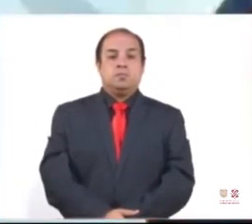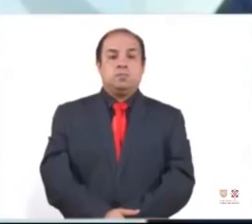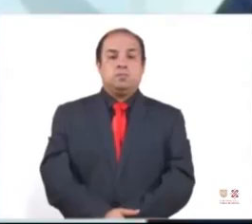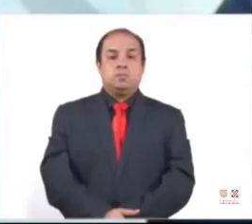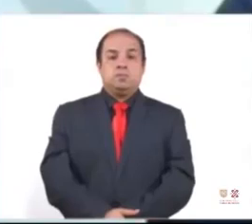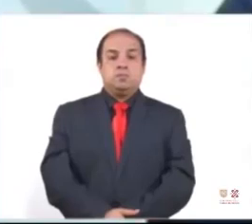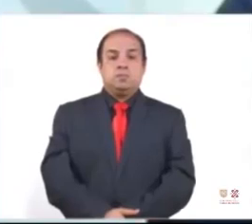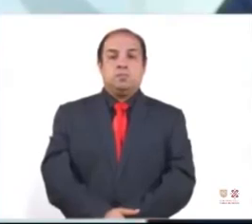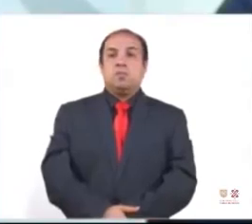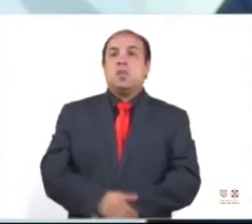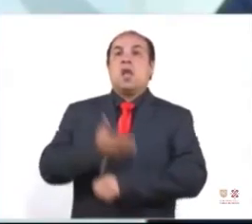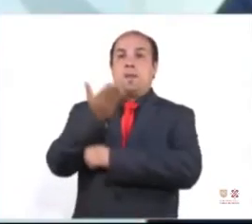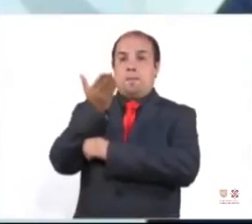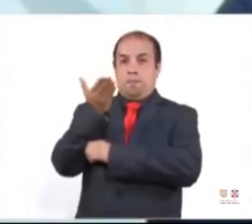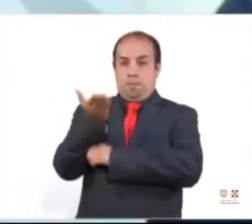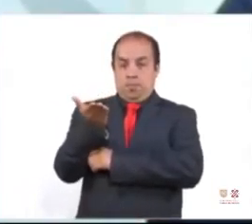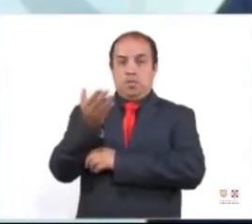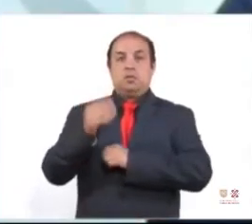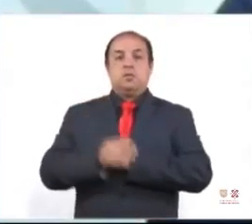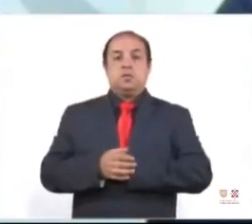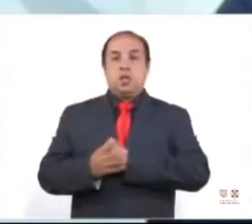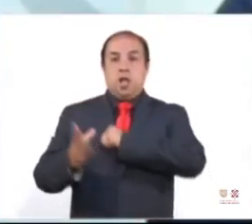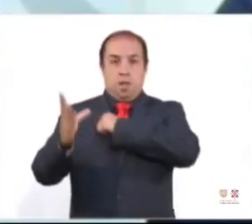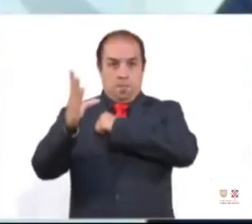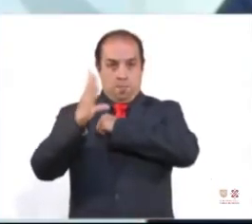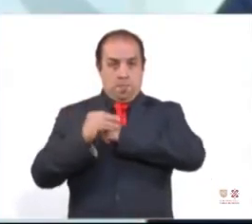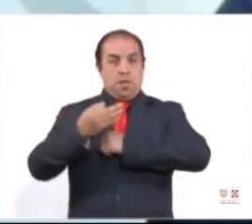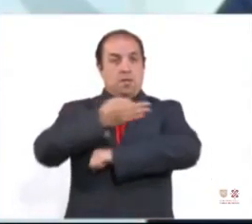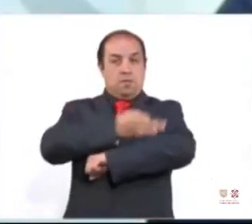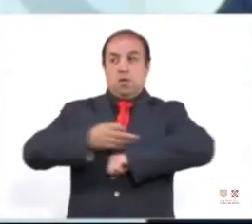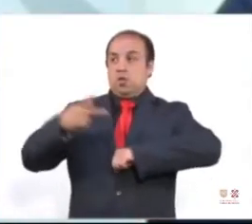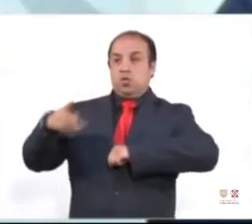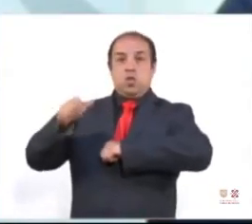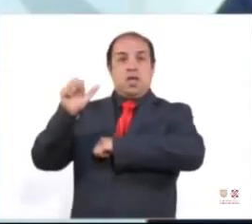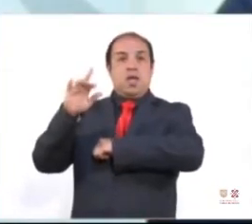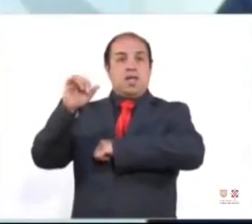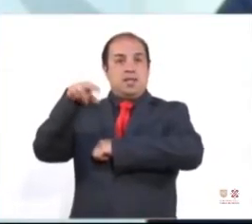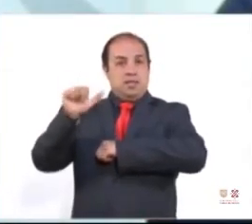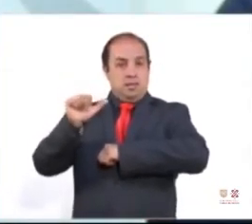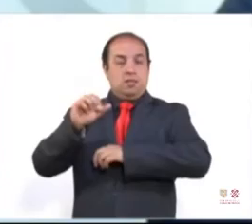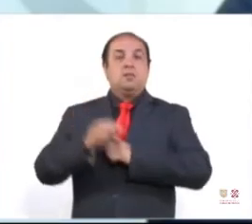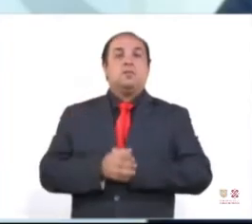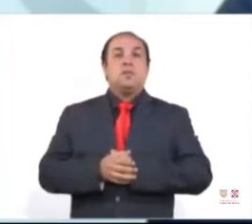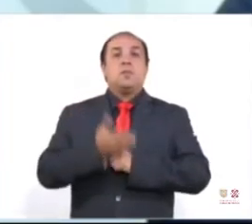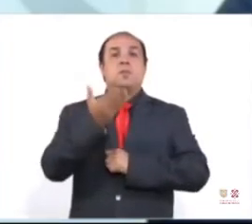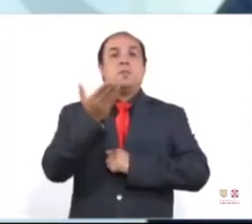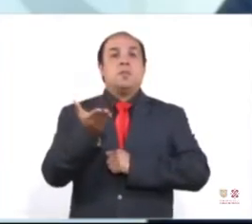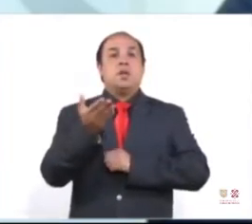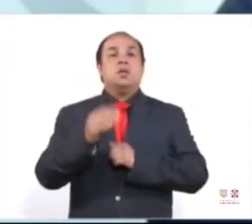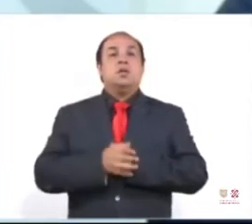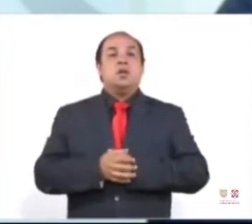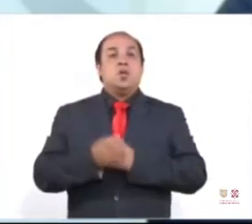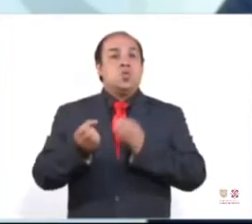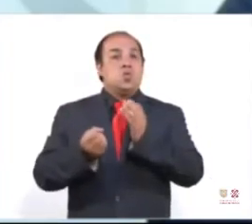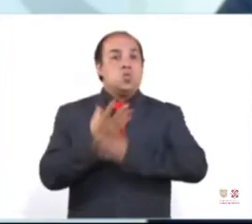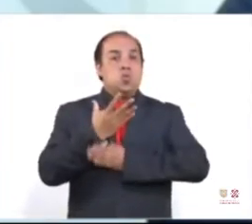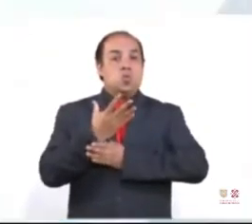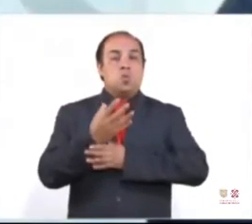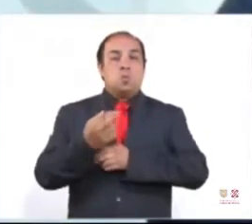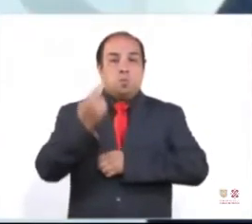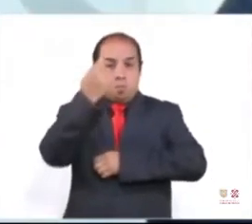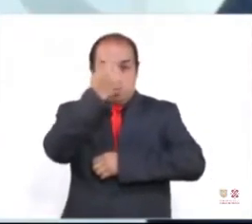A petición y con el consentimiento de la familia de Ariadna, solicitamos la realización de una nueva